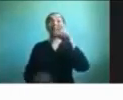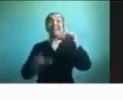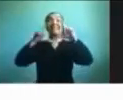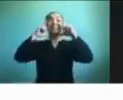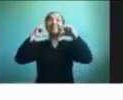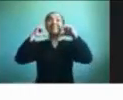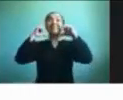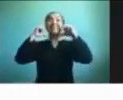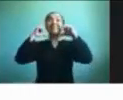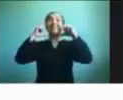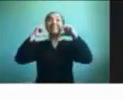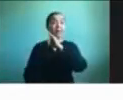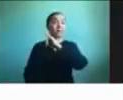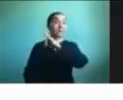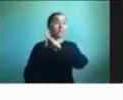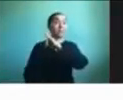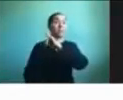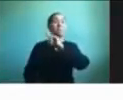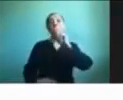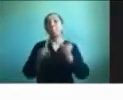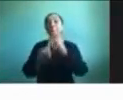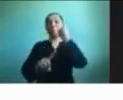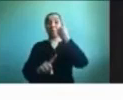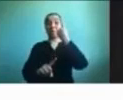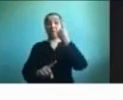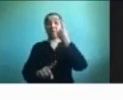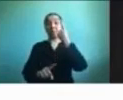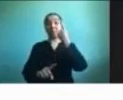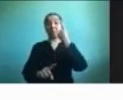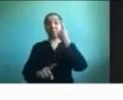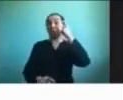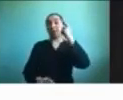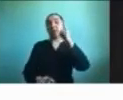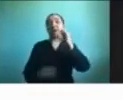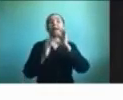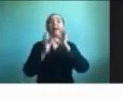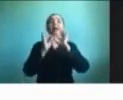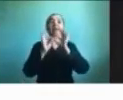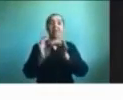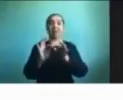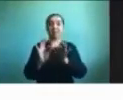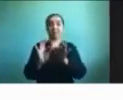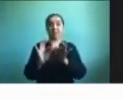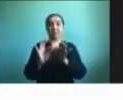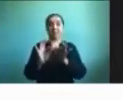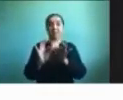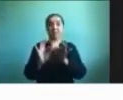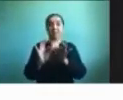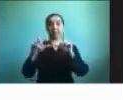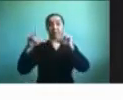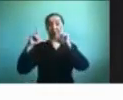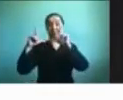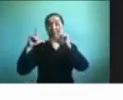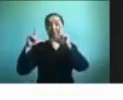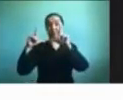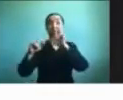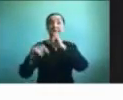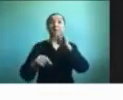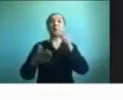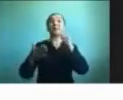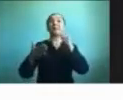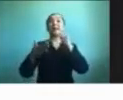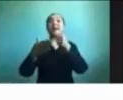Vamos a preferir que aparezca Bárbara y nosotras vamos a estar respondiendo al final las dudas. Y estamos muy